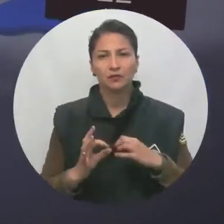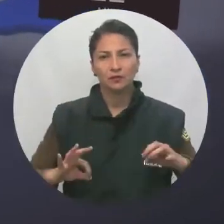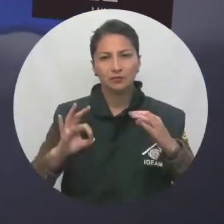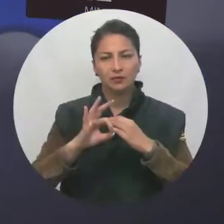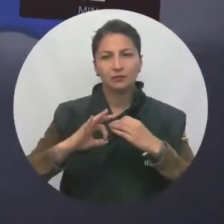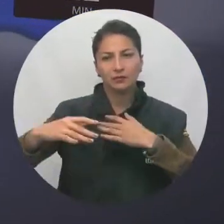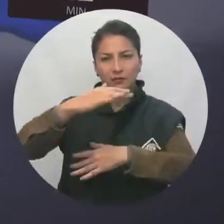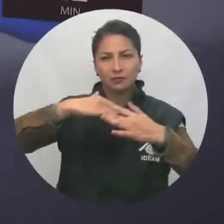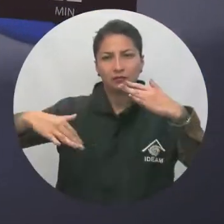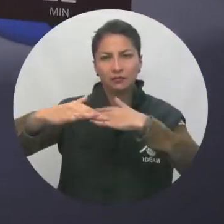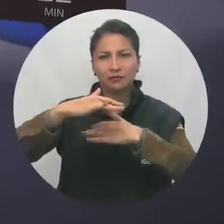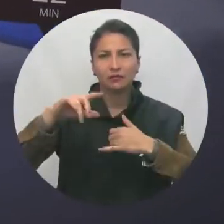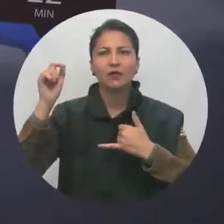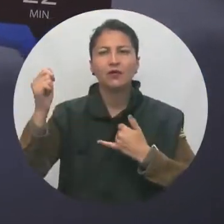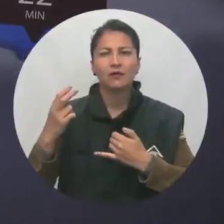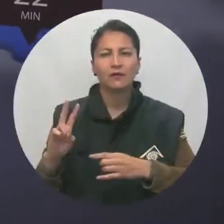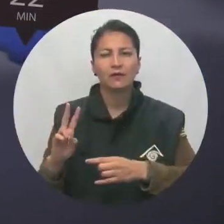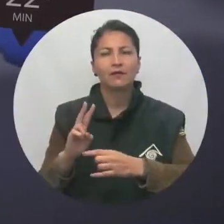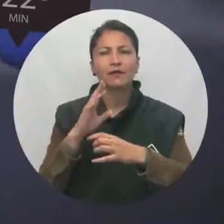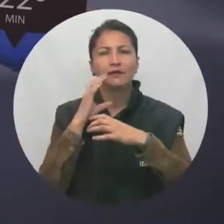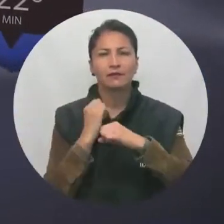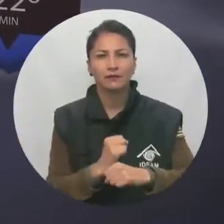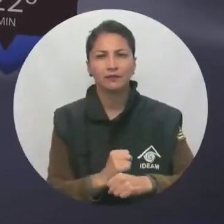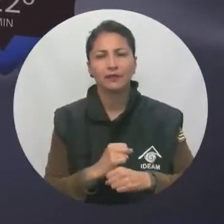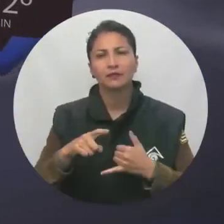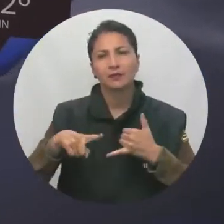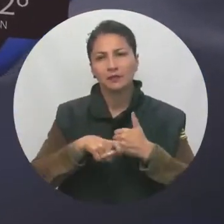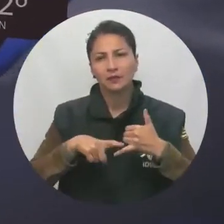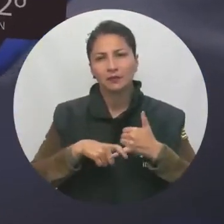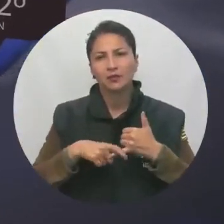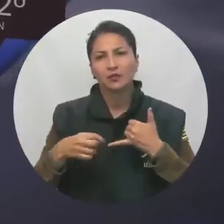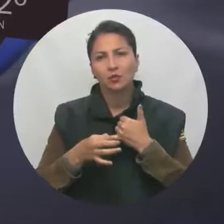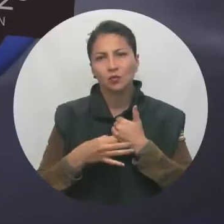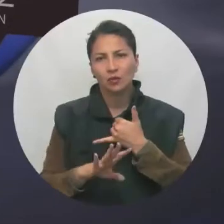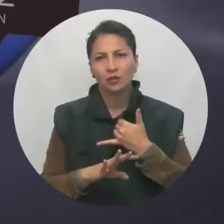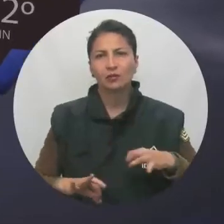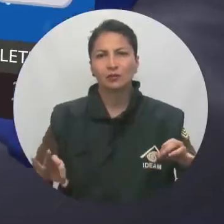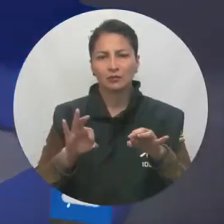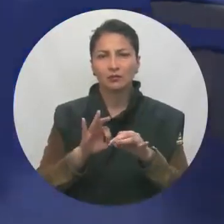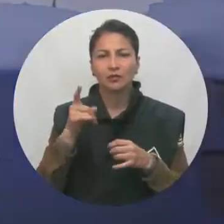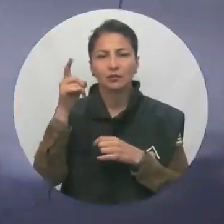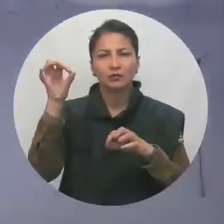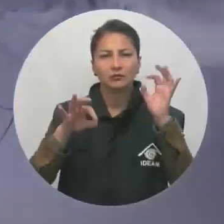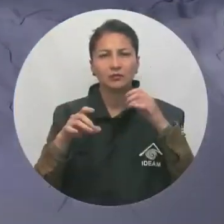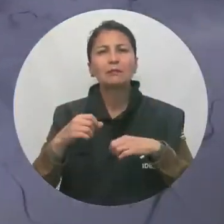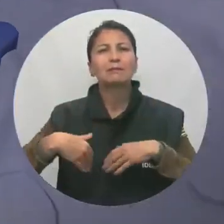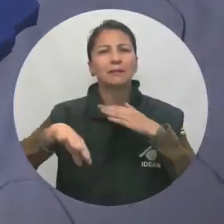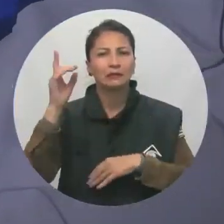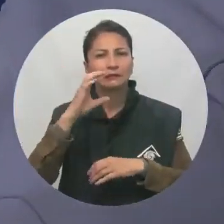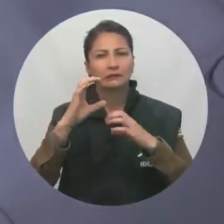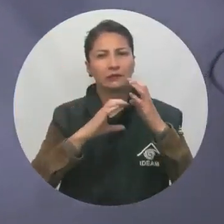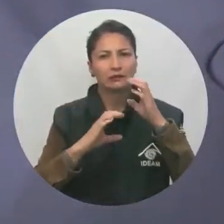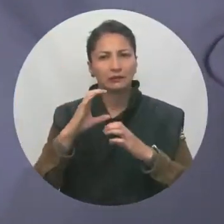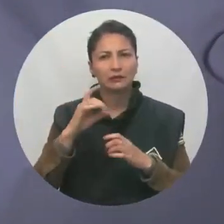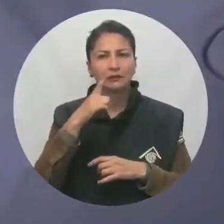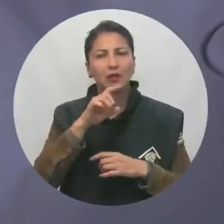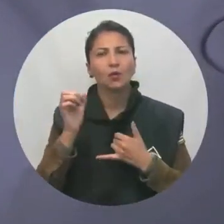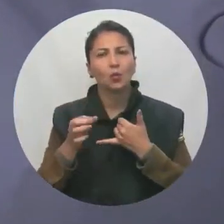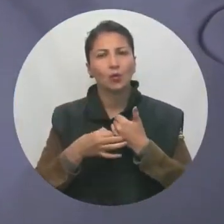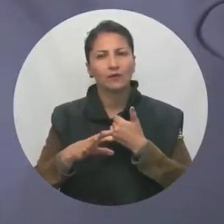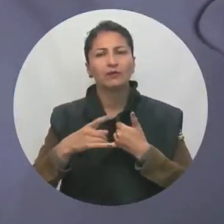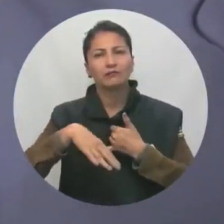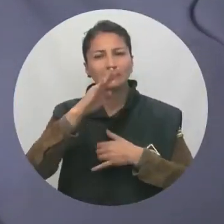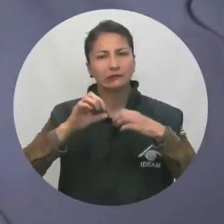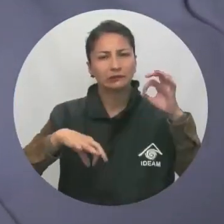esperamos cielos cubiertos con precipitaciones en Baupés, Amazonas y Guainía, con lluvias menos intensas en Caquetá y oriente de Putumayo y